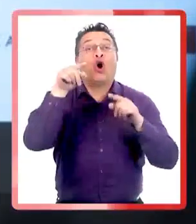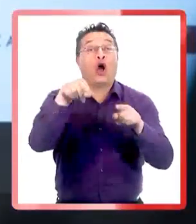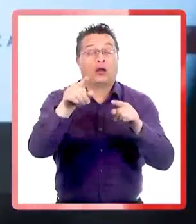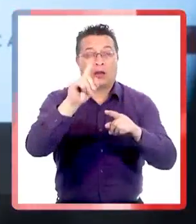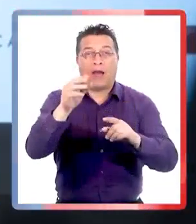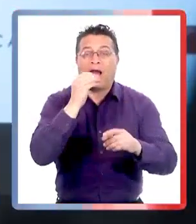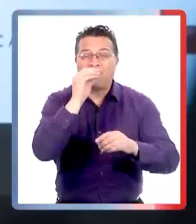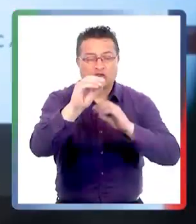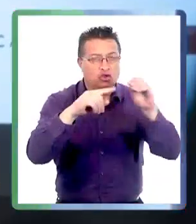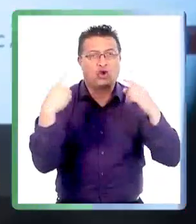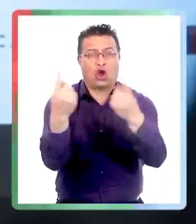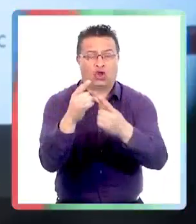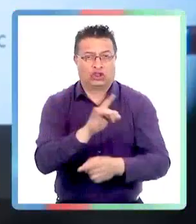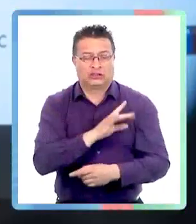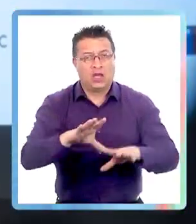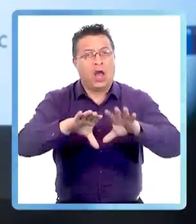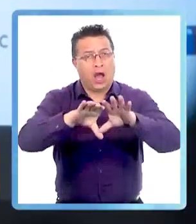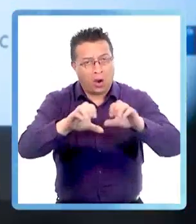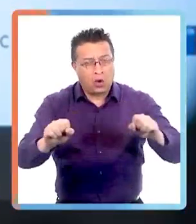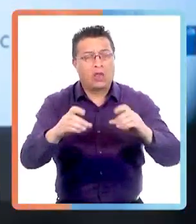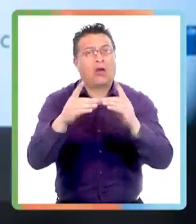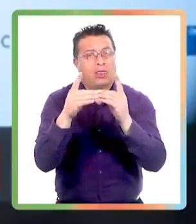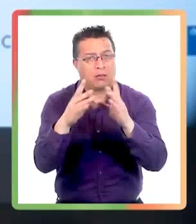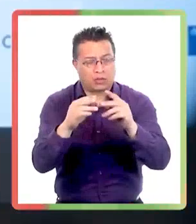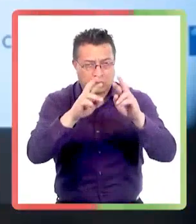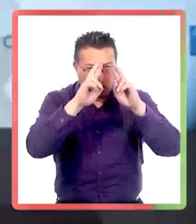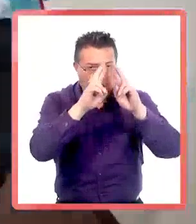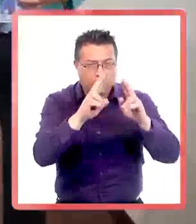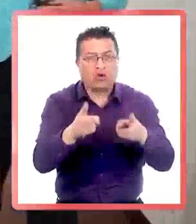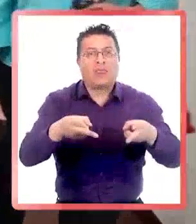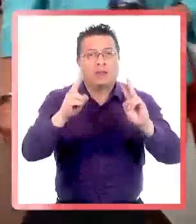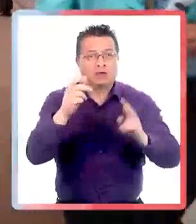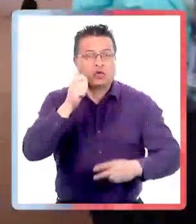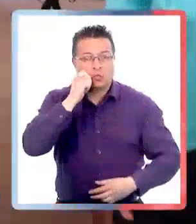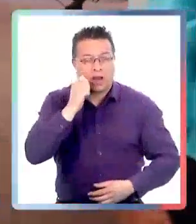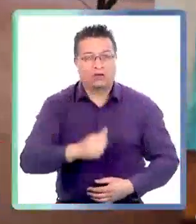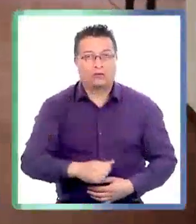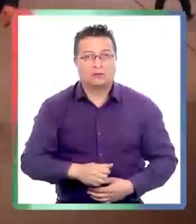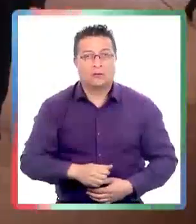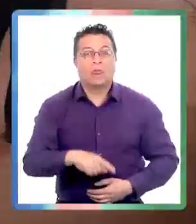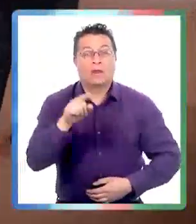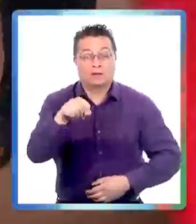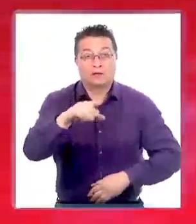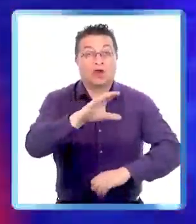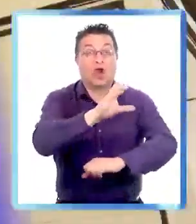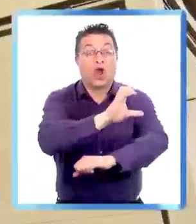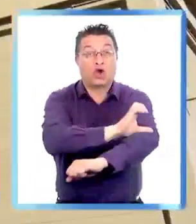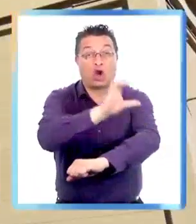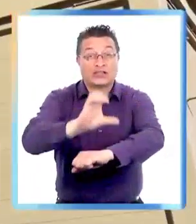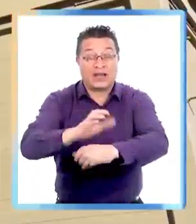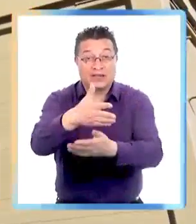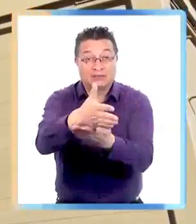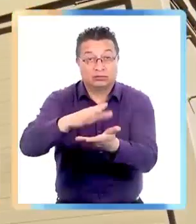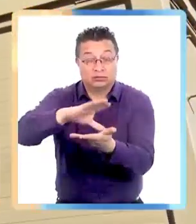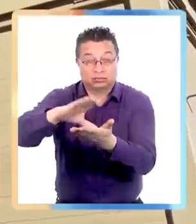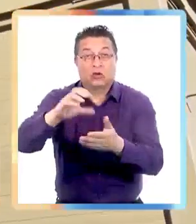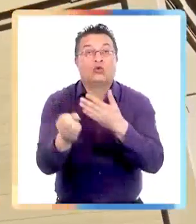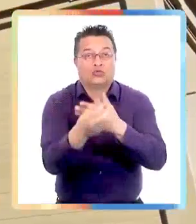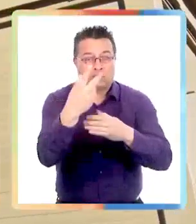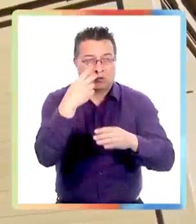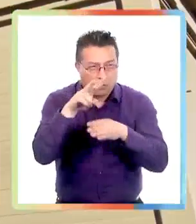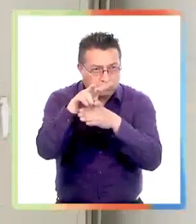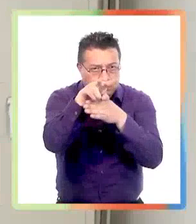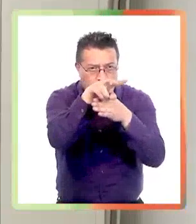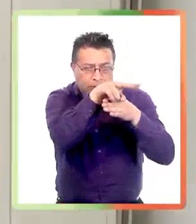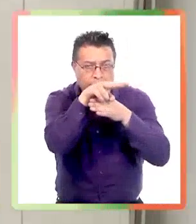y llamó a todos los sectores políticos en Chile a suscribir un acuerdo por la democracia y el respeto a los derechos humanos. En la frontera de Colchane